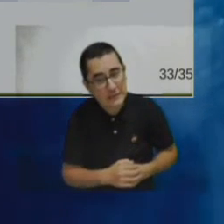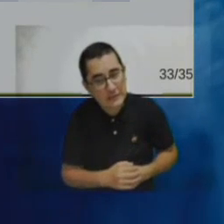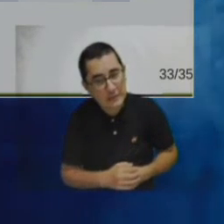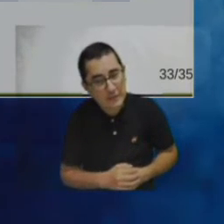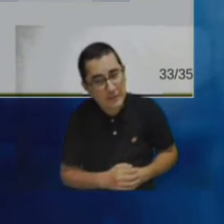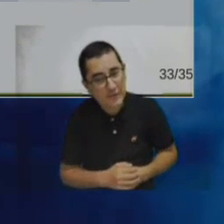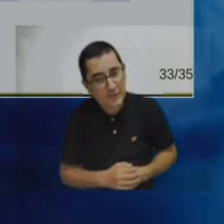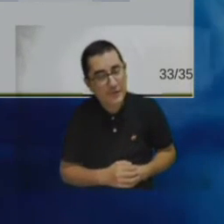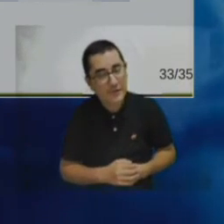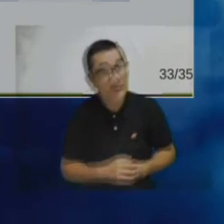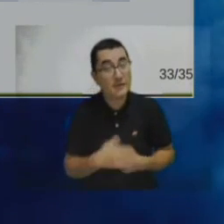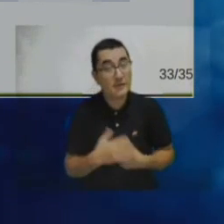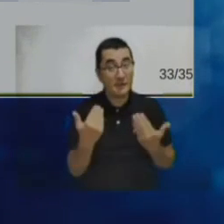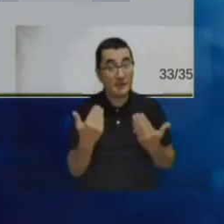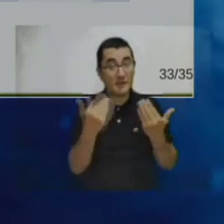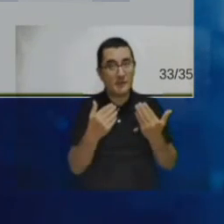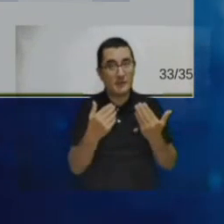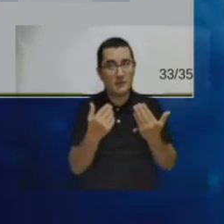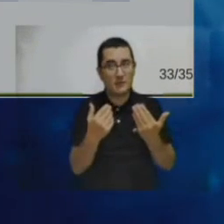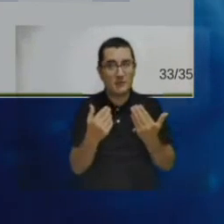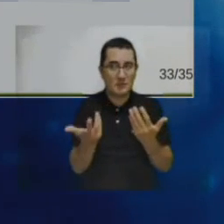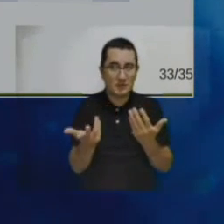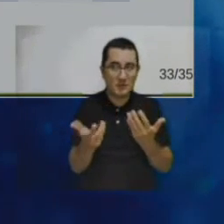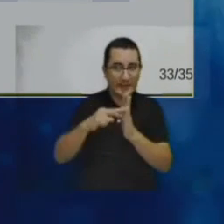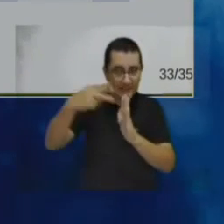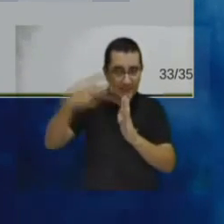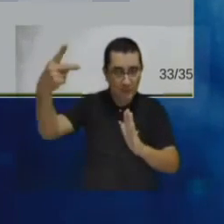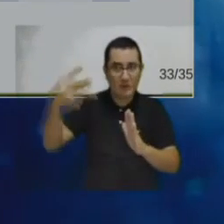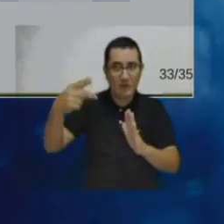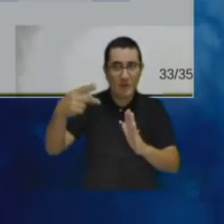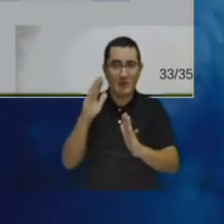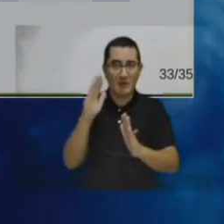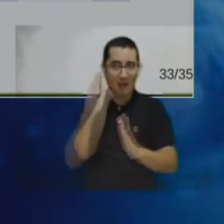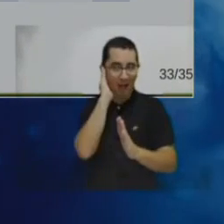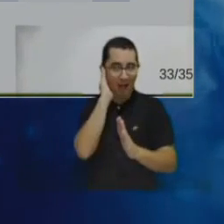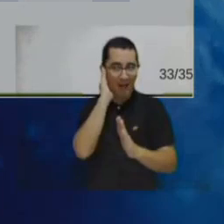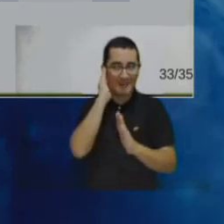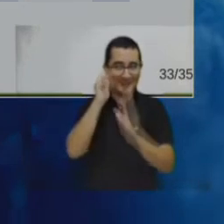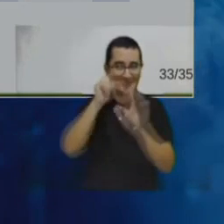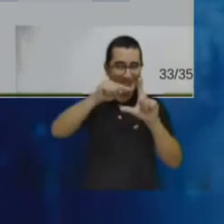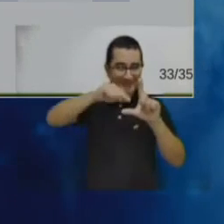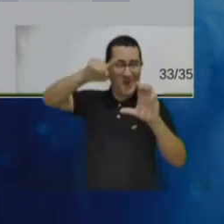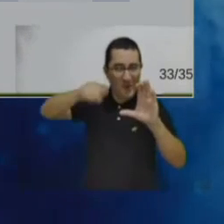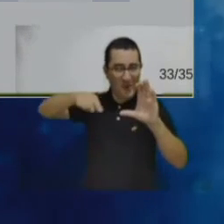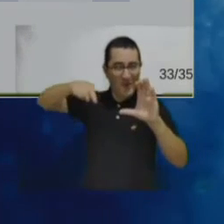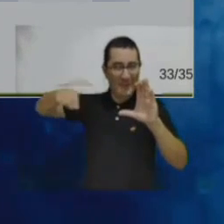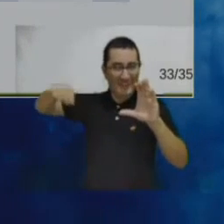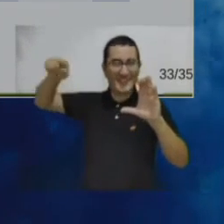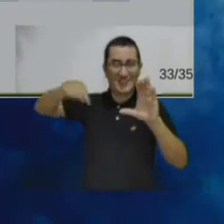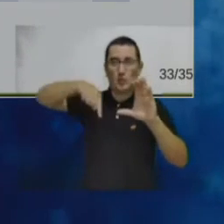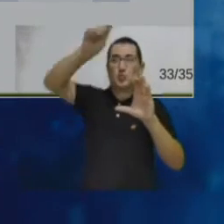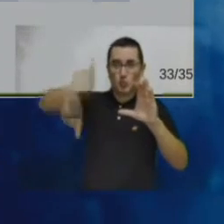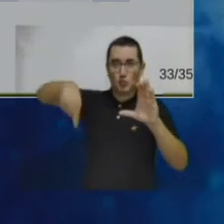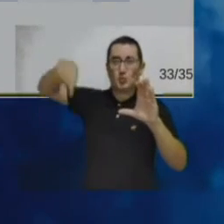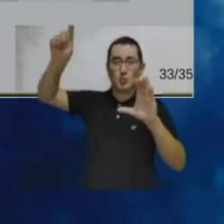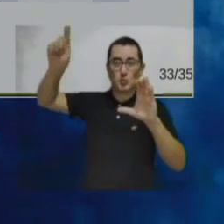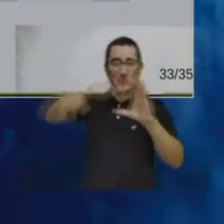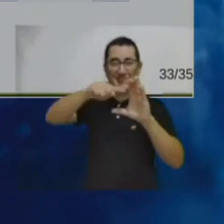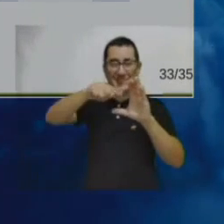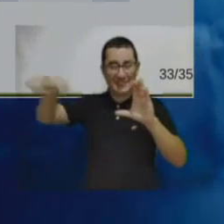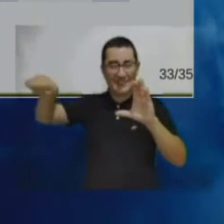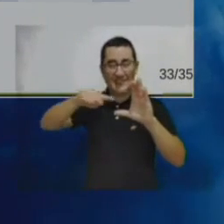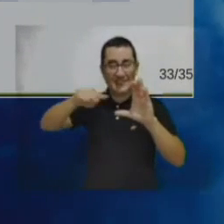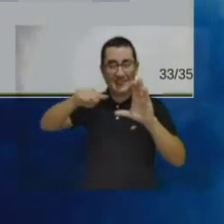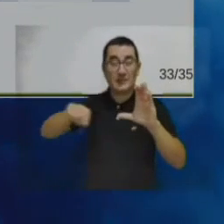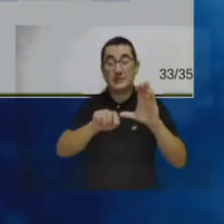beneficios que dan la tecnología inalámbrica en este caso las que van a dar 5G y las que dan ya tecnologías como 3G y 4G de